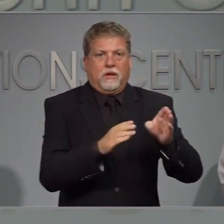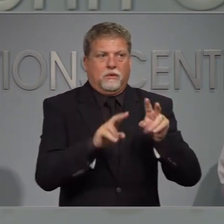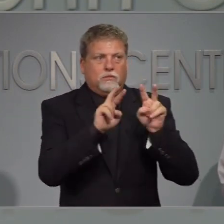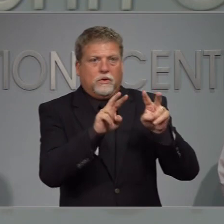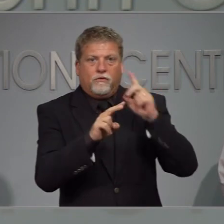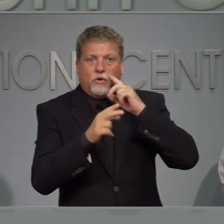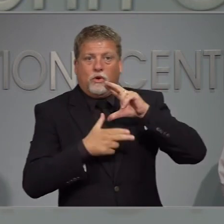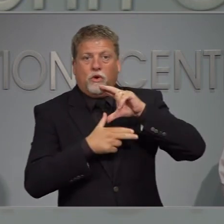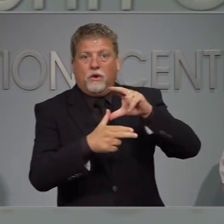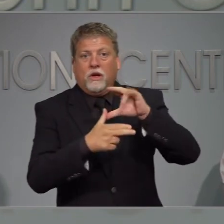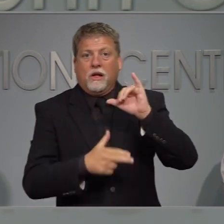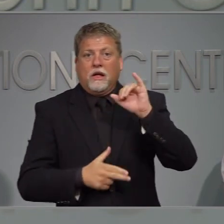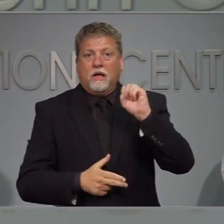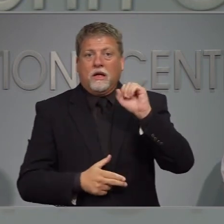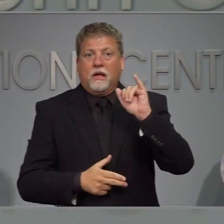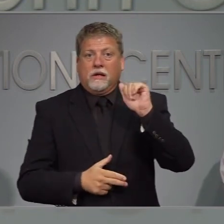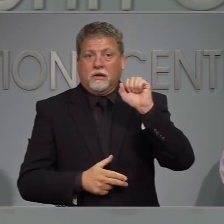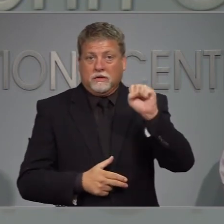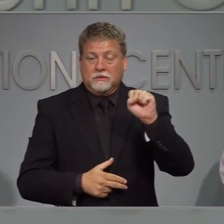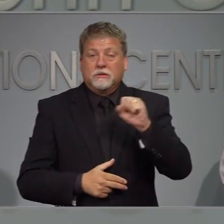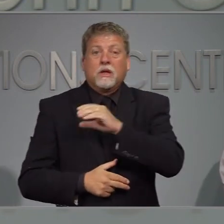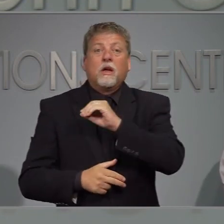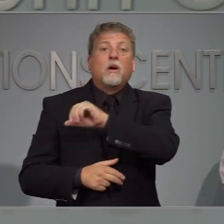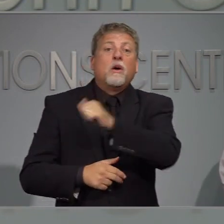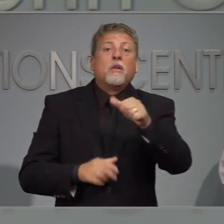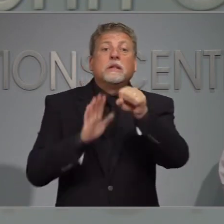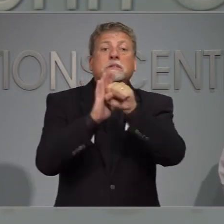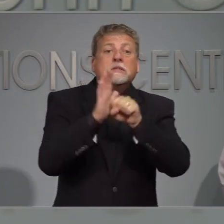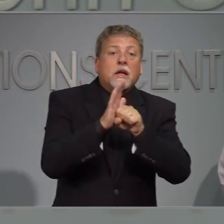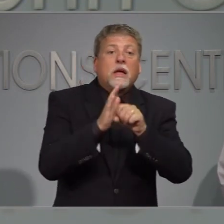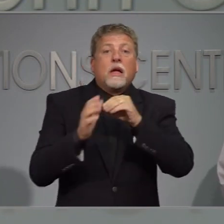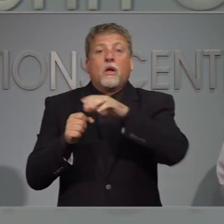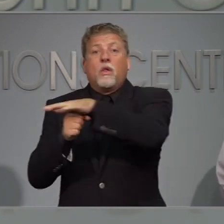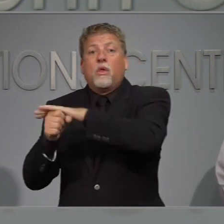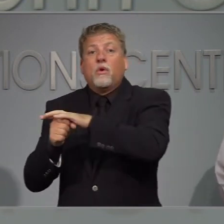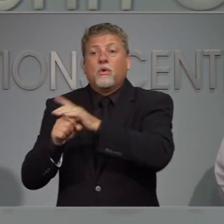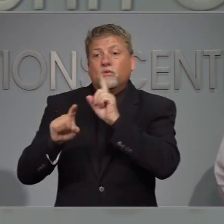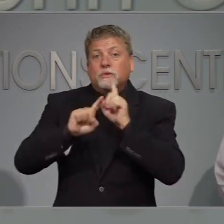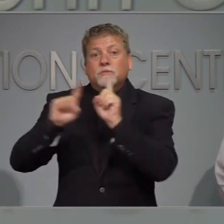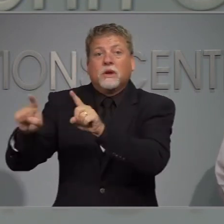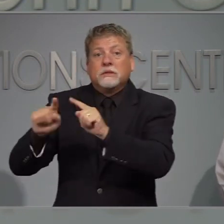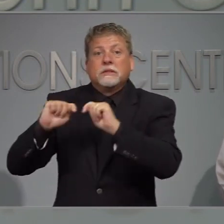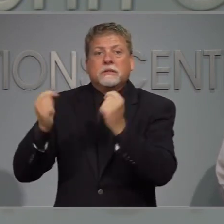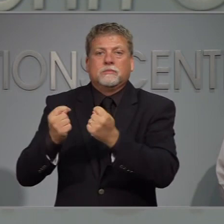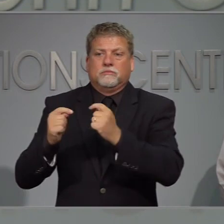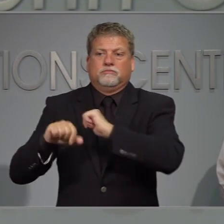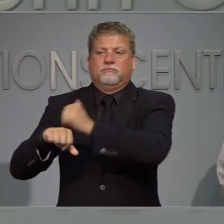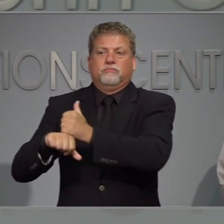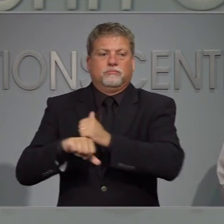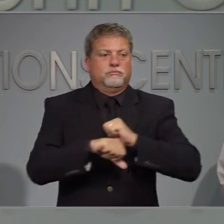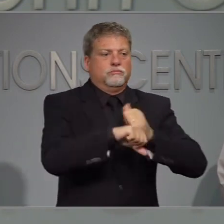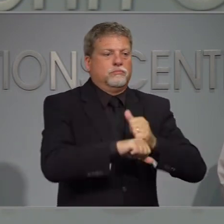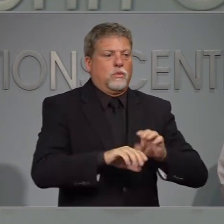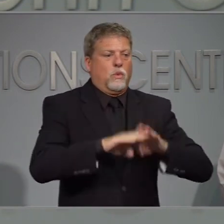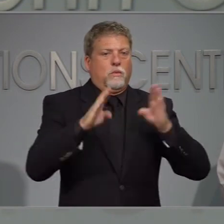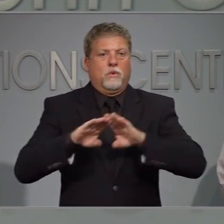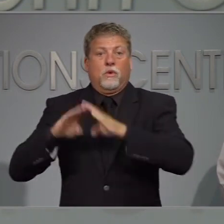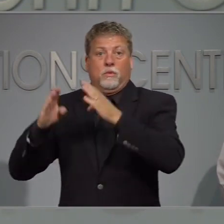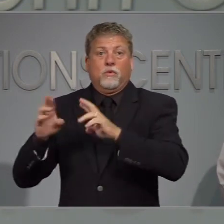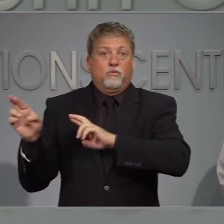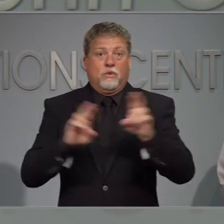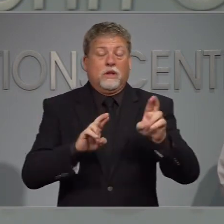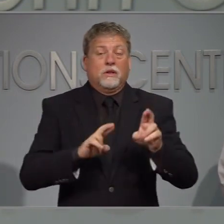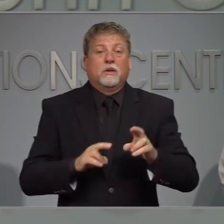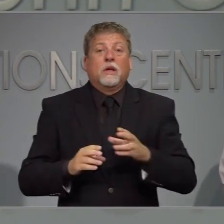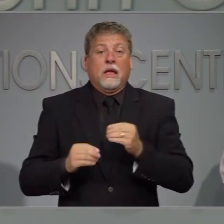activado para el huracán Isaías. La el equipo de respuesta estatal está preparado y el